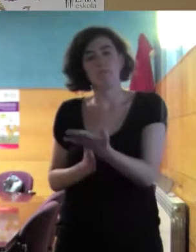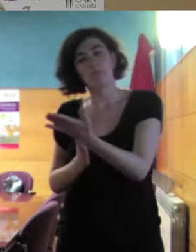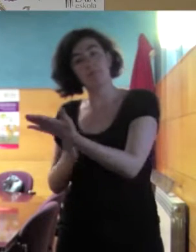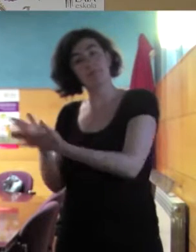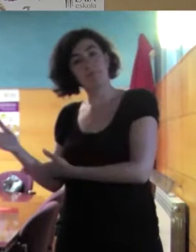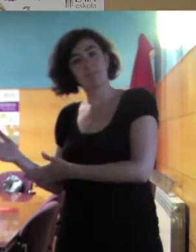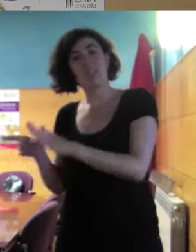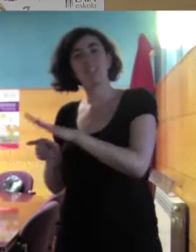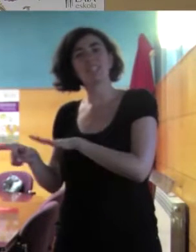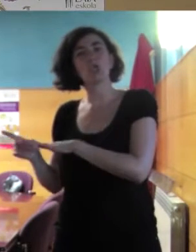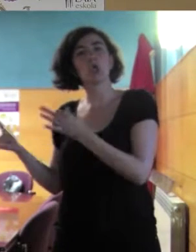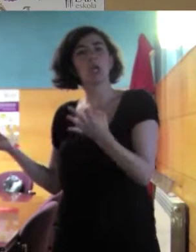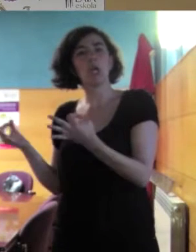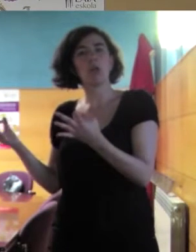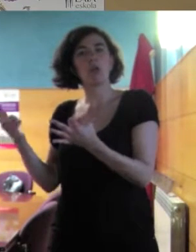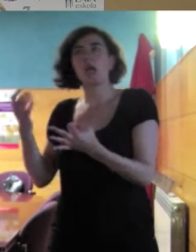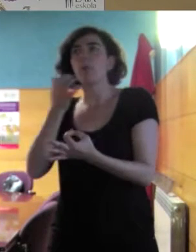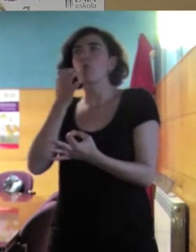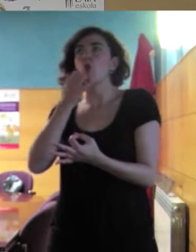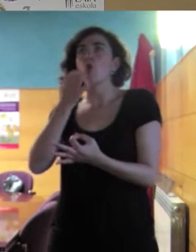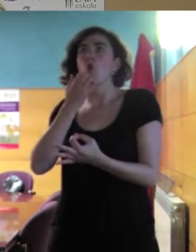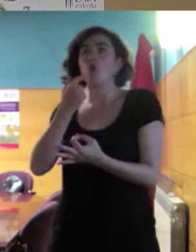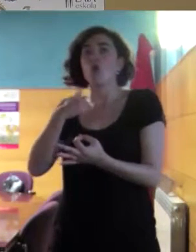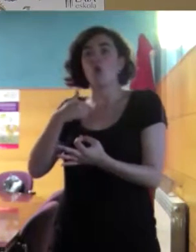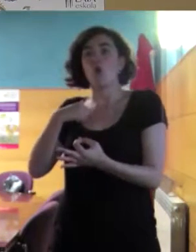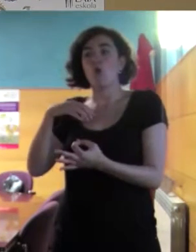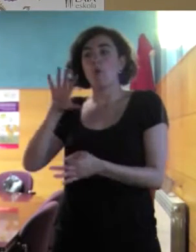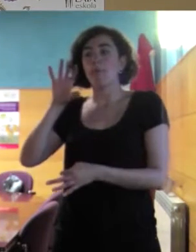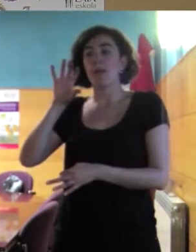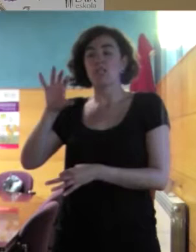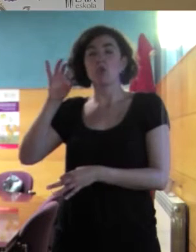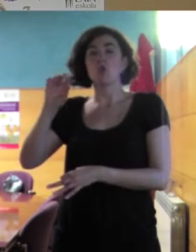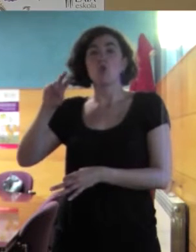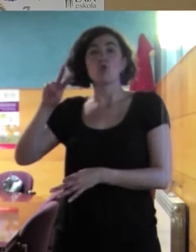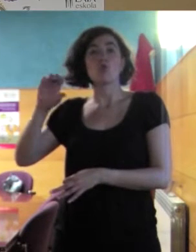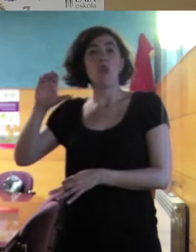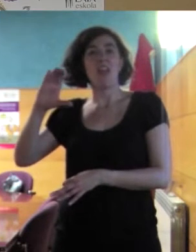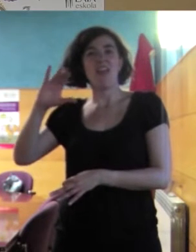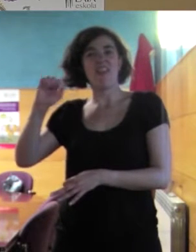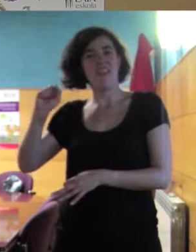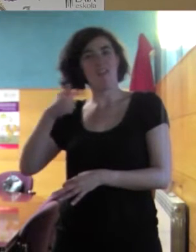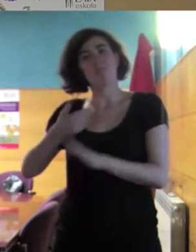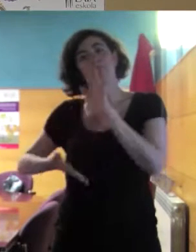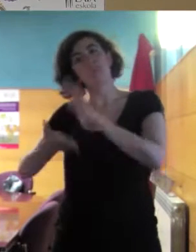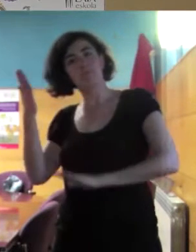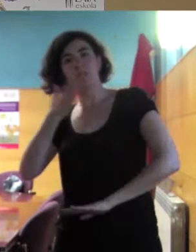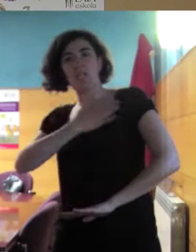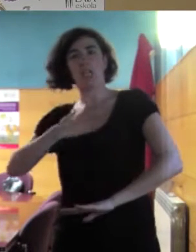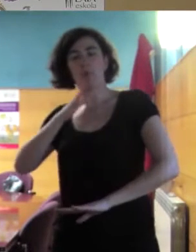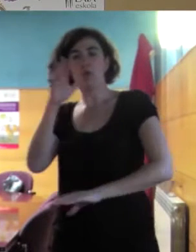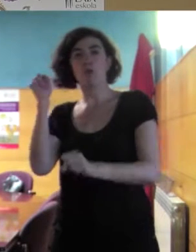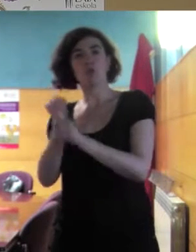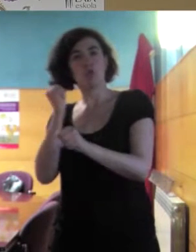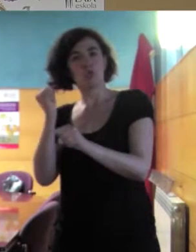gestionar, si yo voy a viajar a Suecia, porque me ha salido una ocasión laboral allí, si quiero formar parte de la